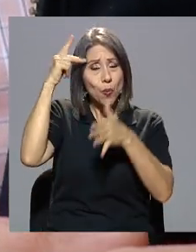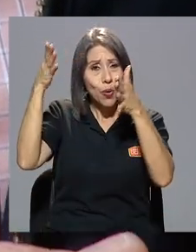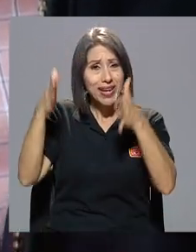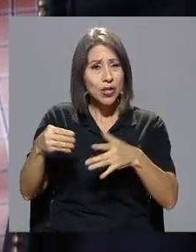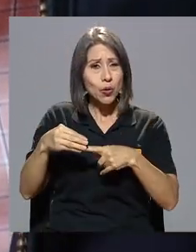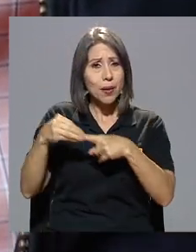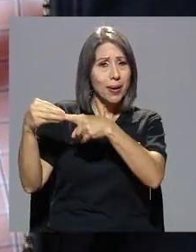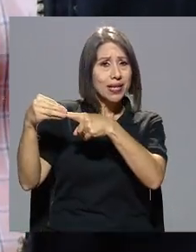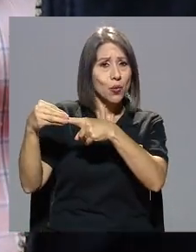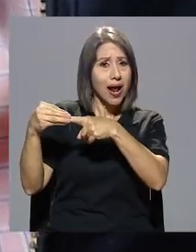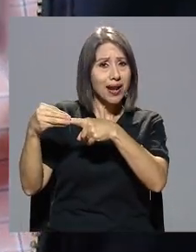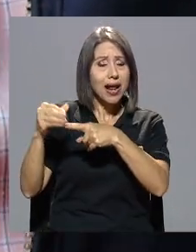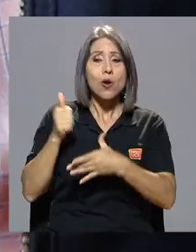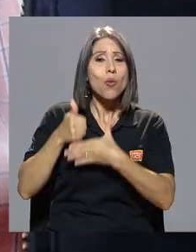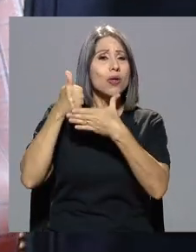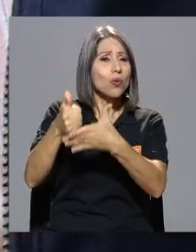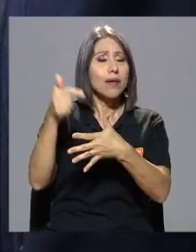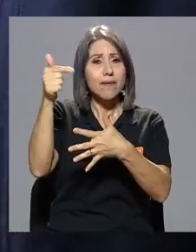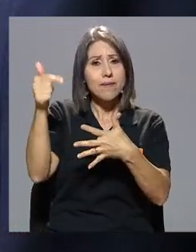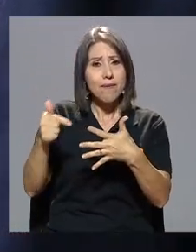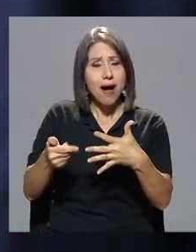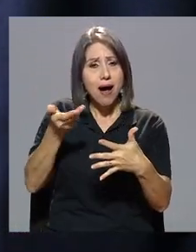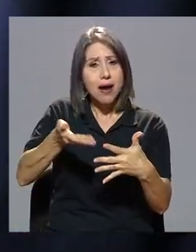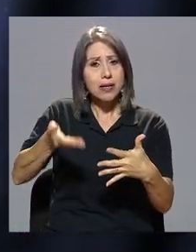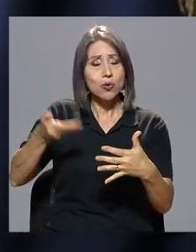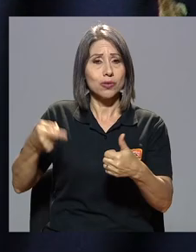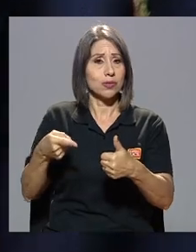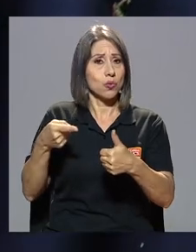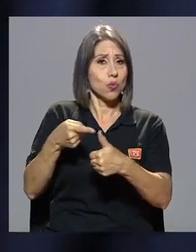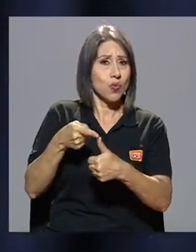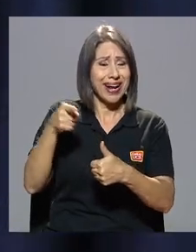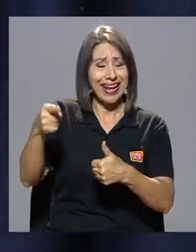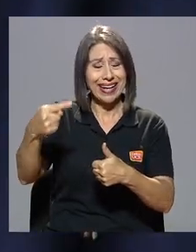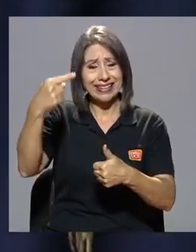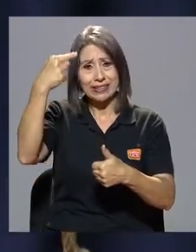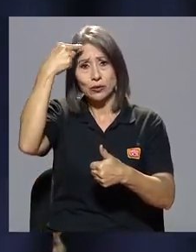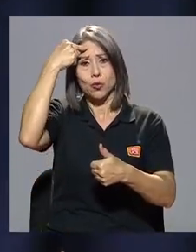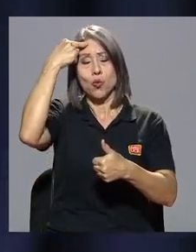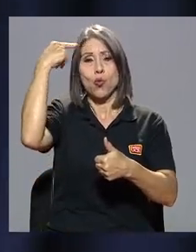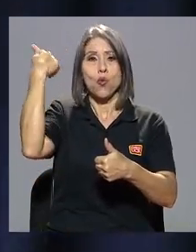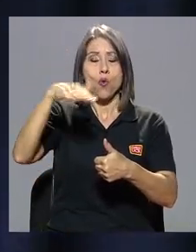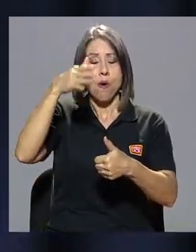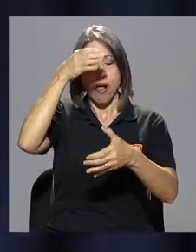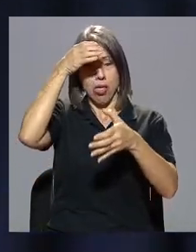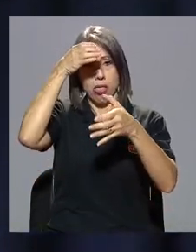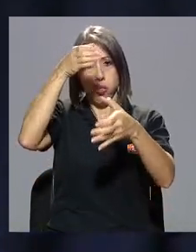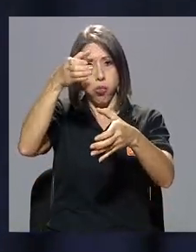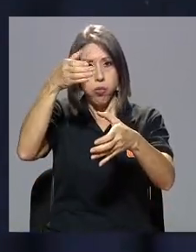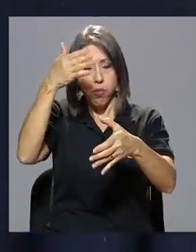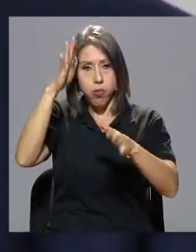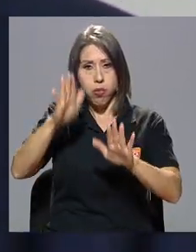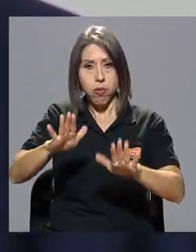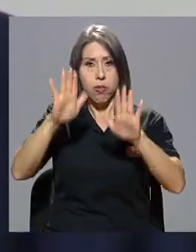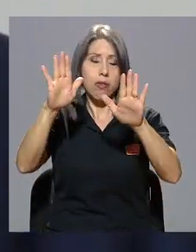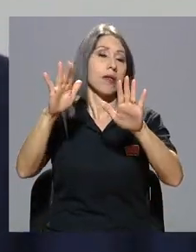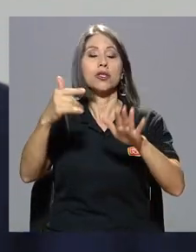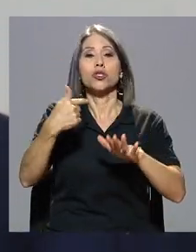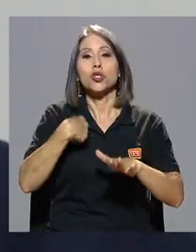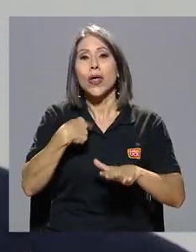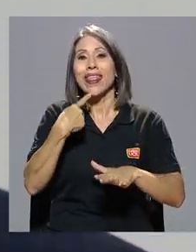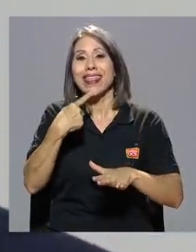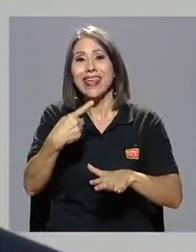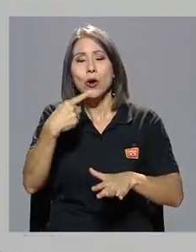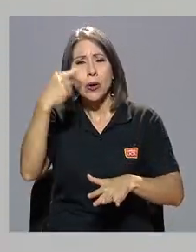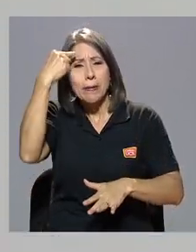tan particular en varias cosas. Una que tenía una mente extraordinaria. Yo me atrevo a